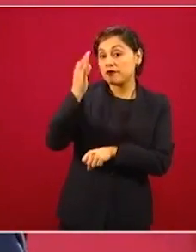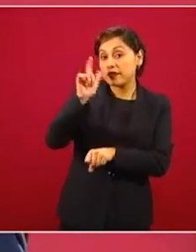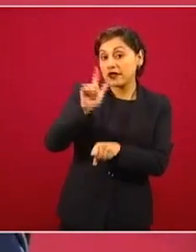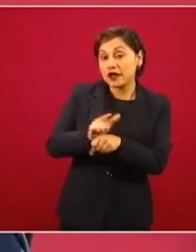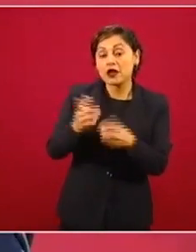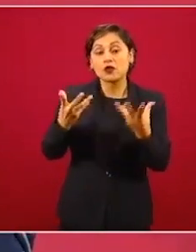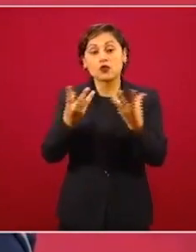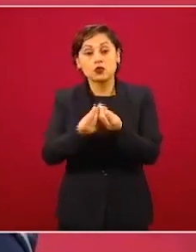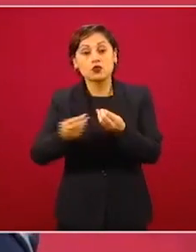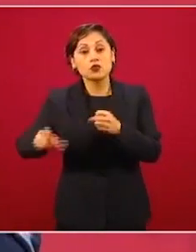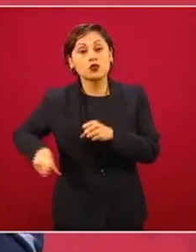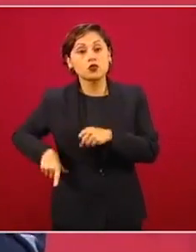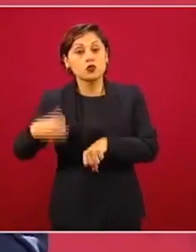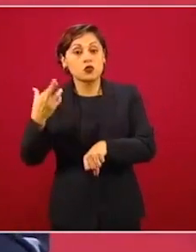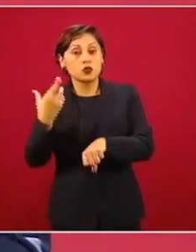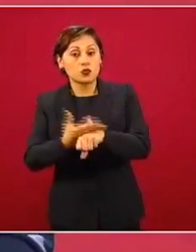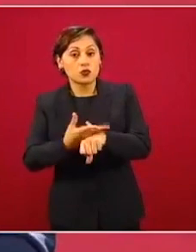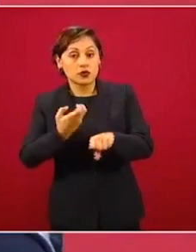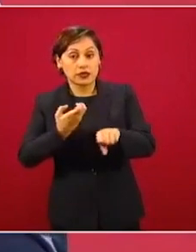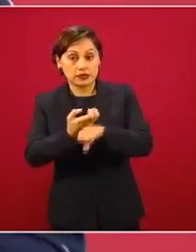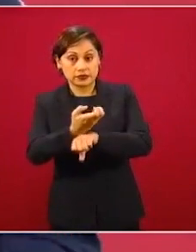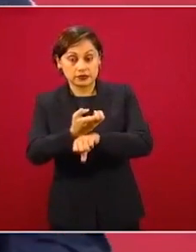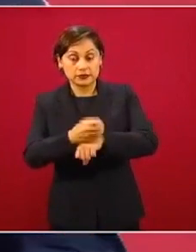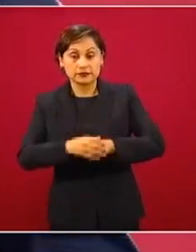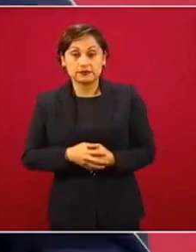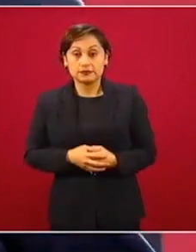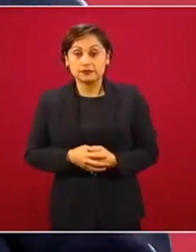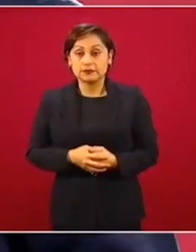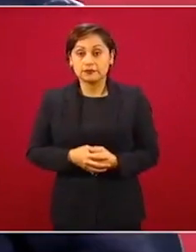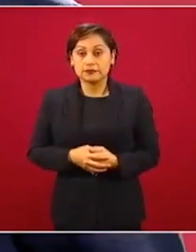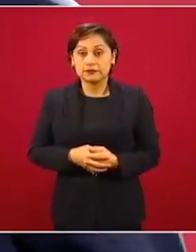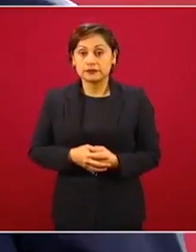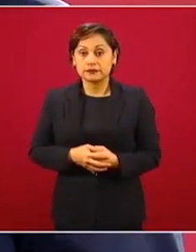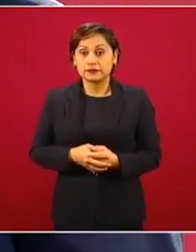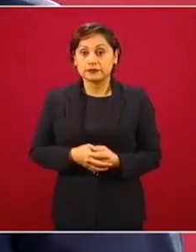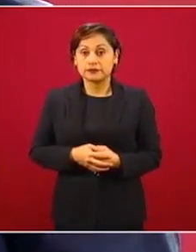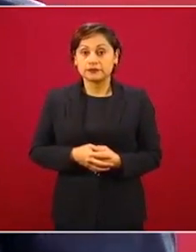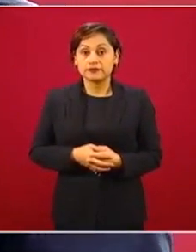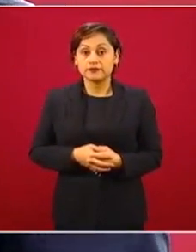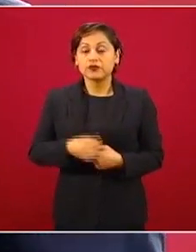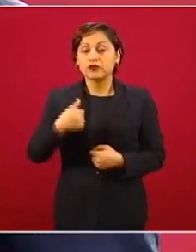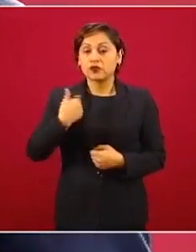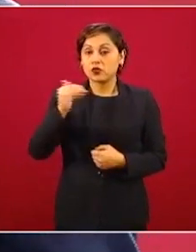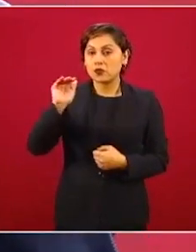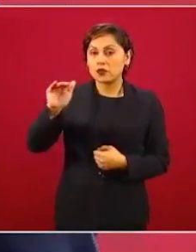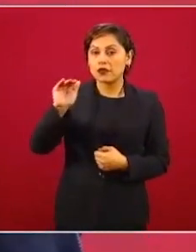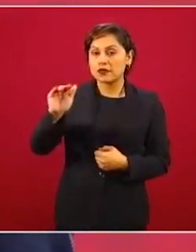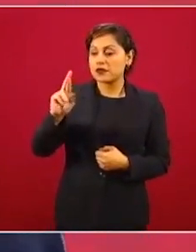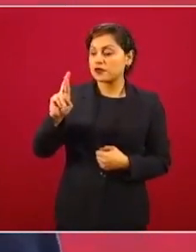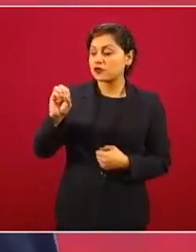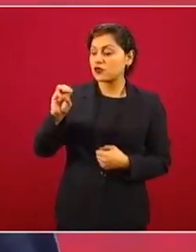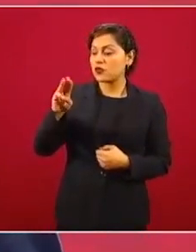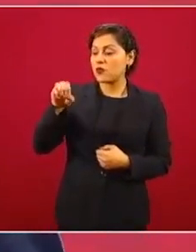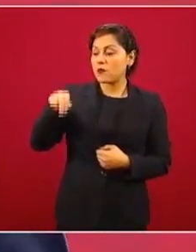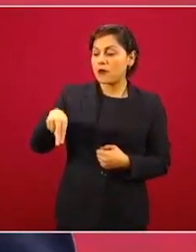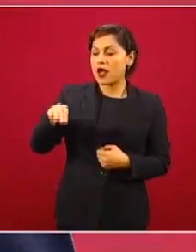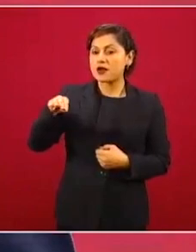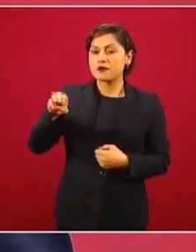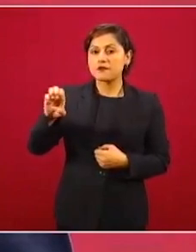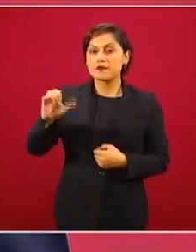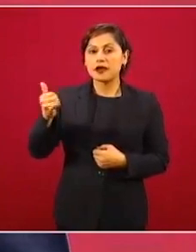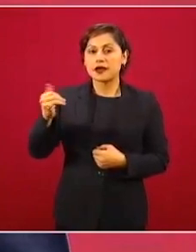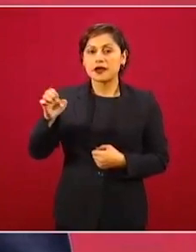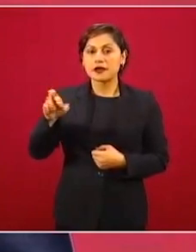Le voy a pedir a Román Meyes que les